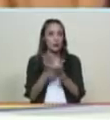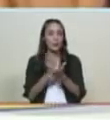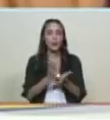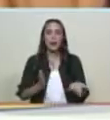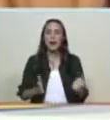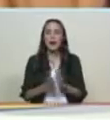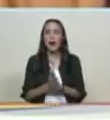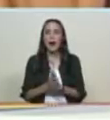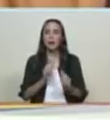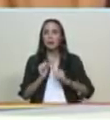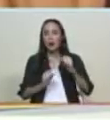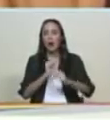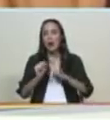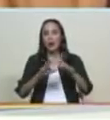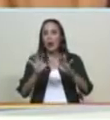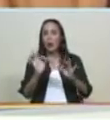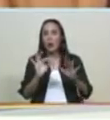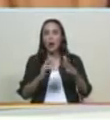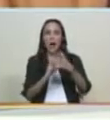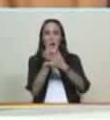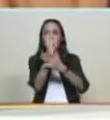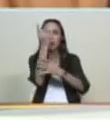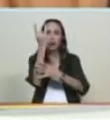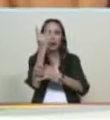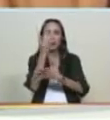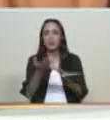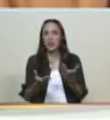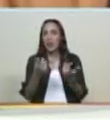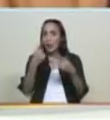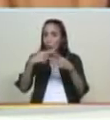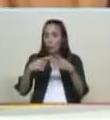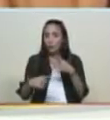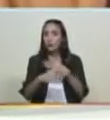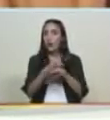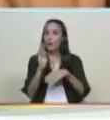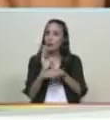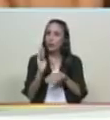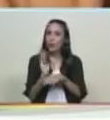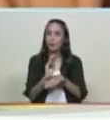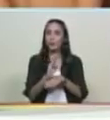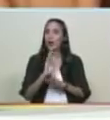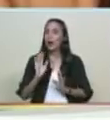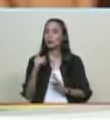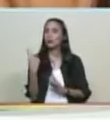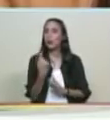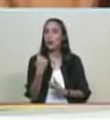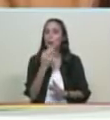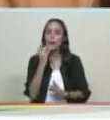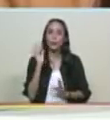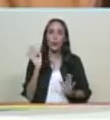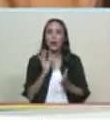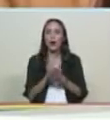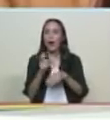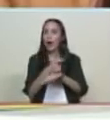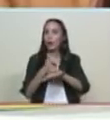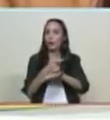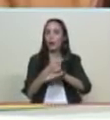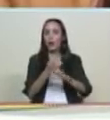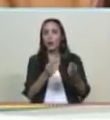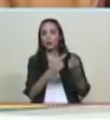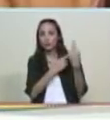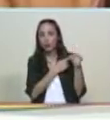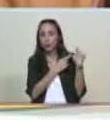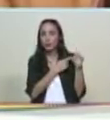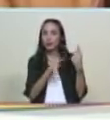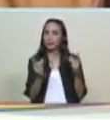naturaleza la corresponsabilidad que está establecida en nuestra constitución no solamente es el estado que con sus instituciones